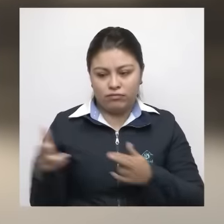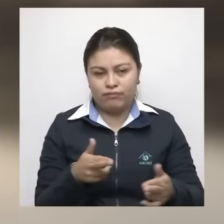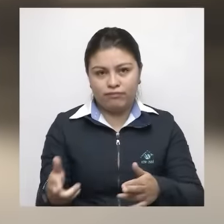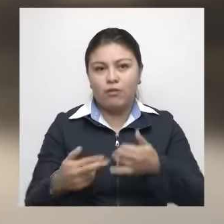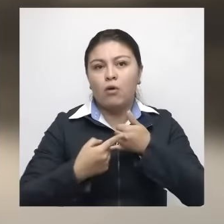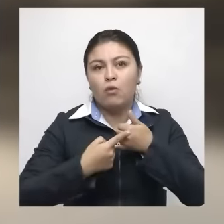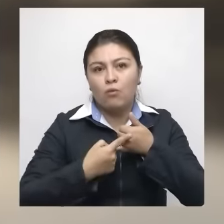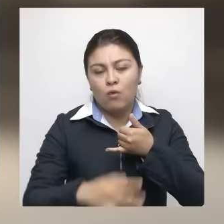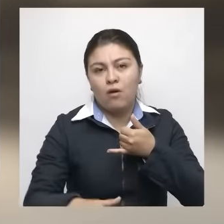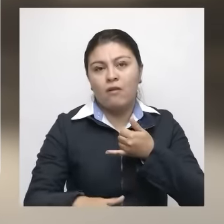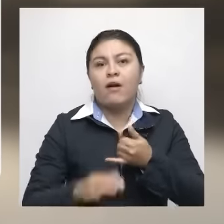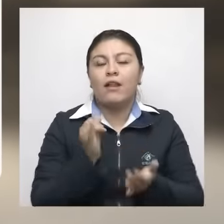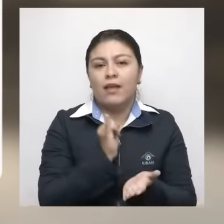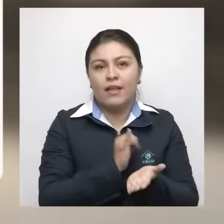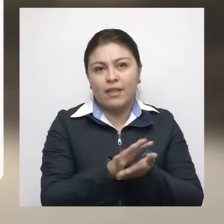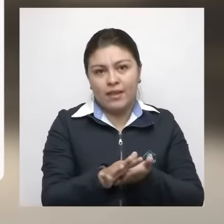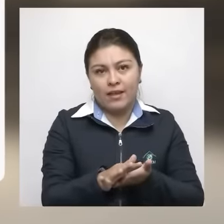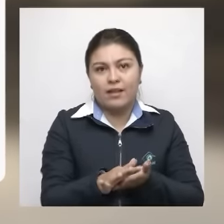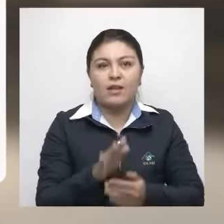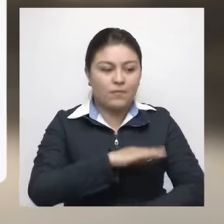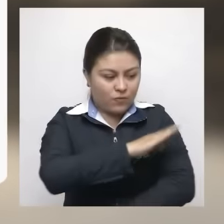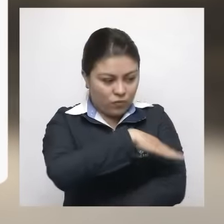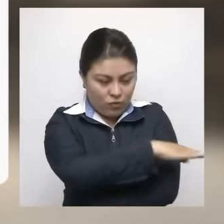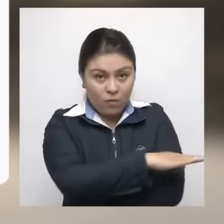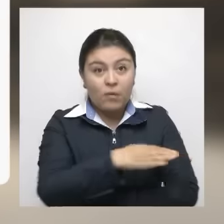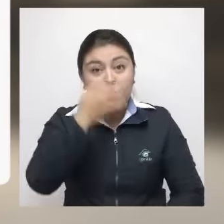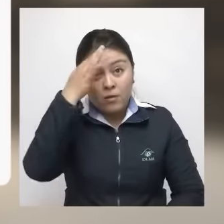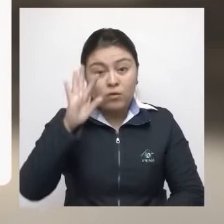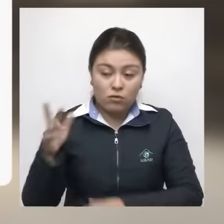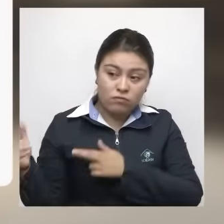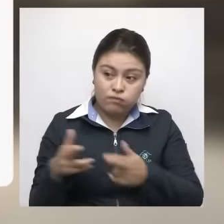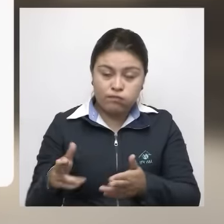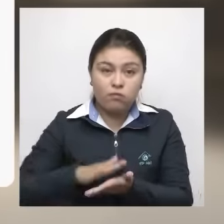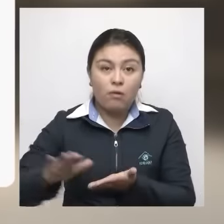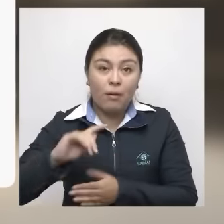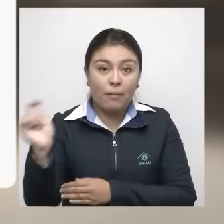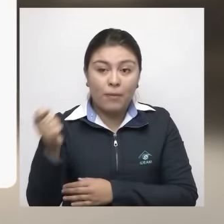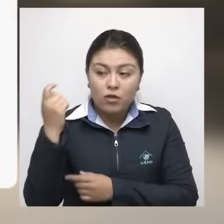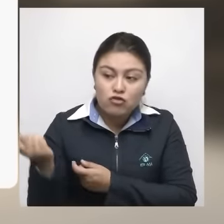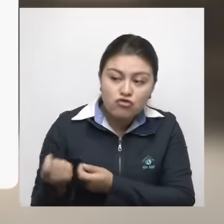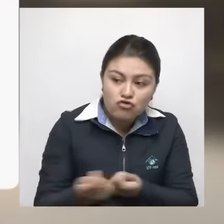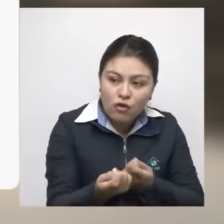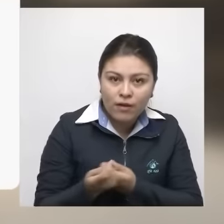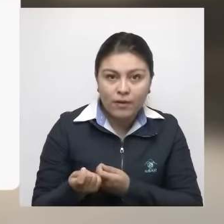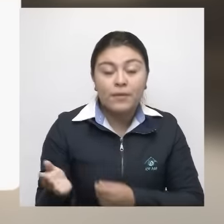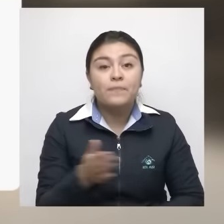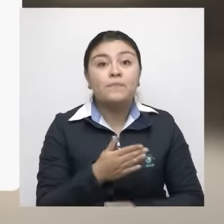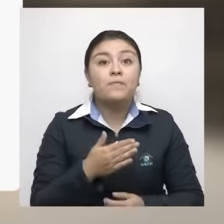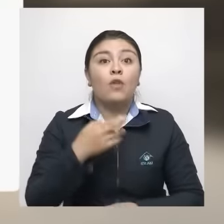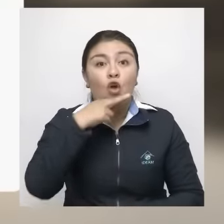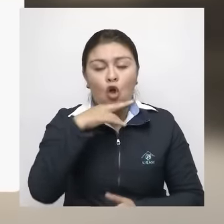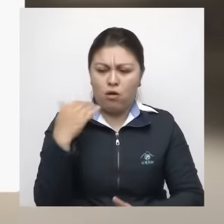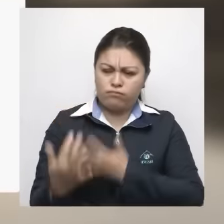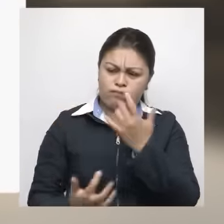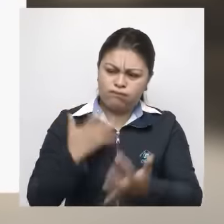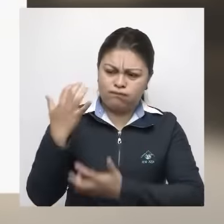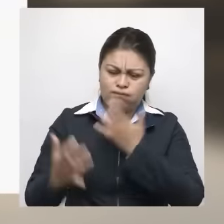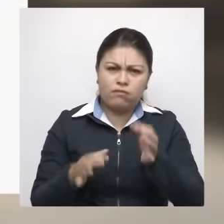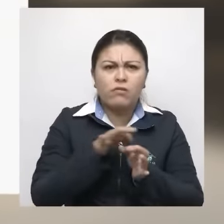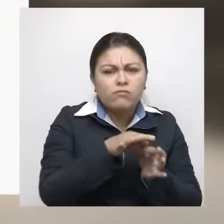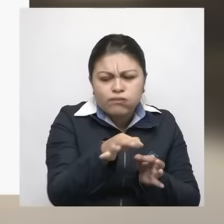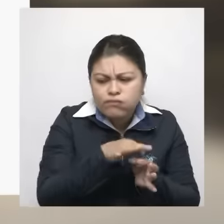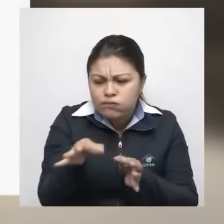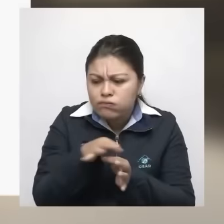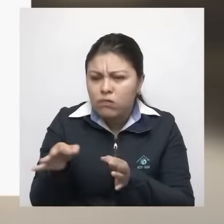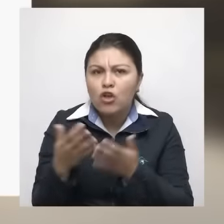aumentos en el caudal del río Meta y sus afluentes. Alerta roja por posibles incendios en municipios localizados en las regiones del Caribe y la zona andina.